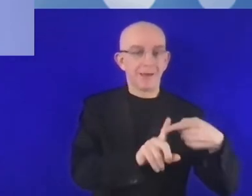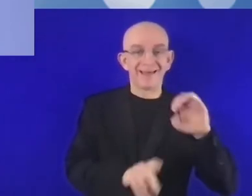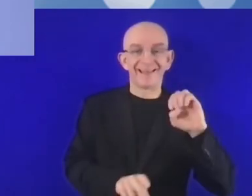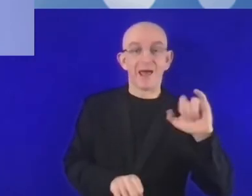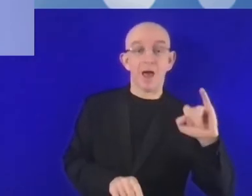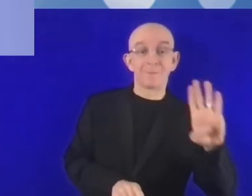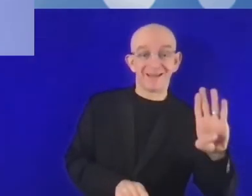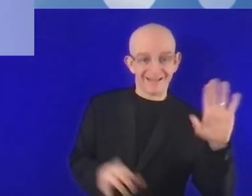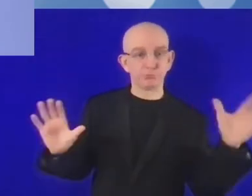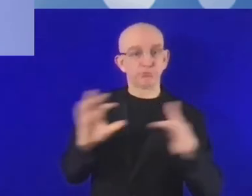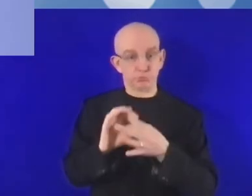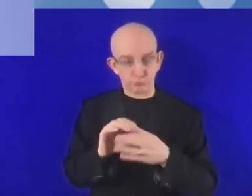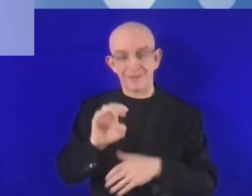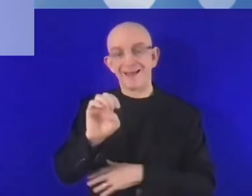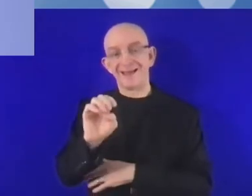bancario,